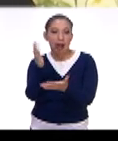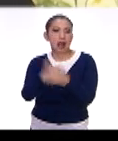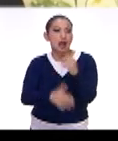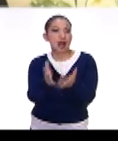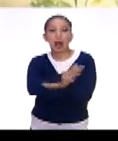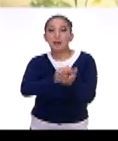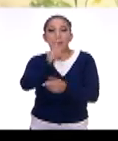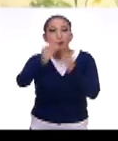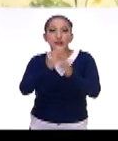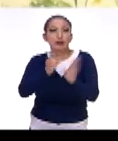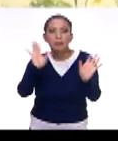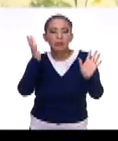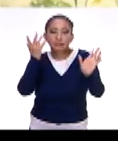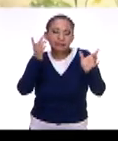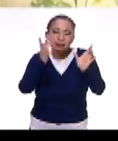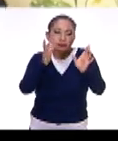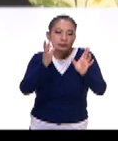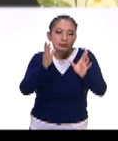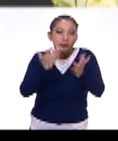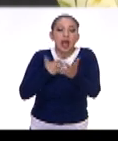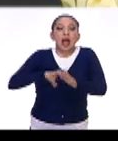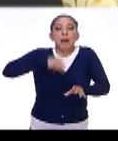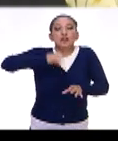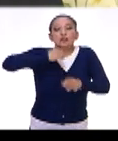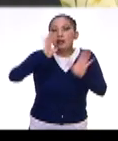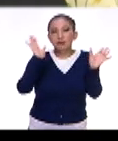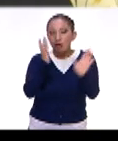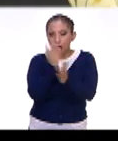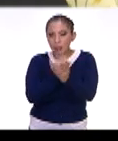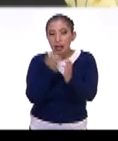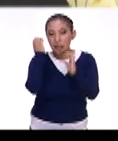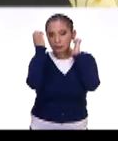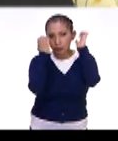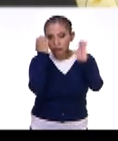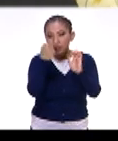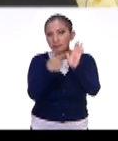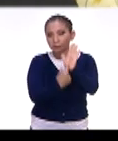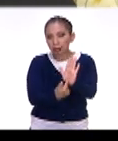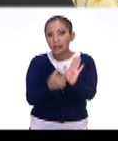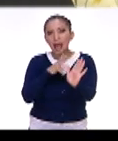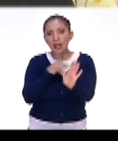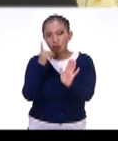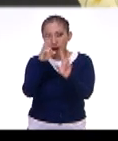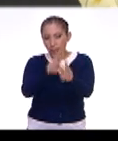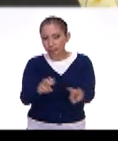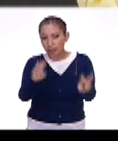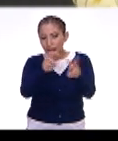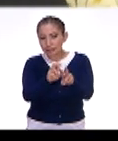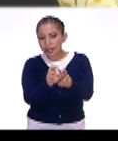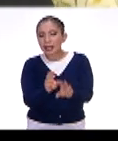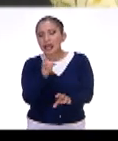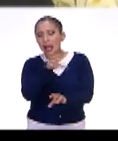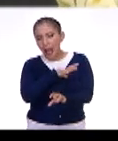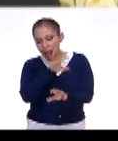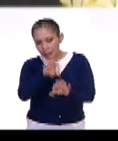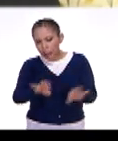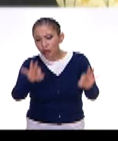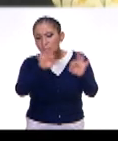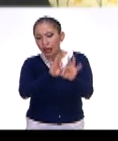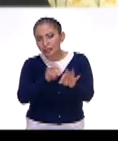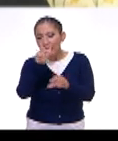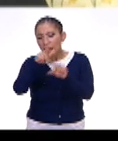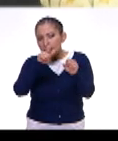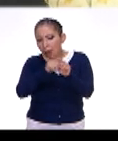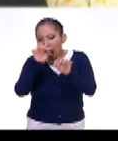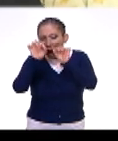el mundo. Entonces, todo tiene una consecuencia. Y eso es algo muy interesante de esta exposición, porque hay un análisis de la importancia de los insectos, hay